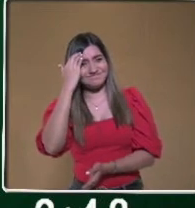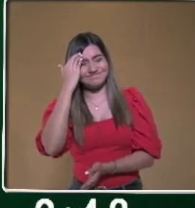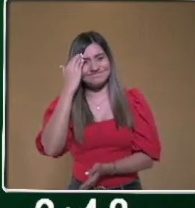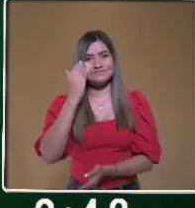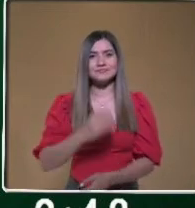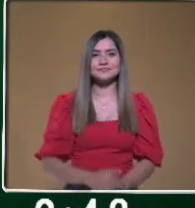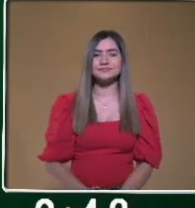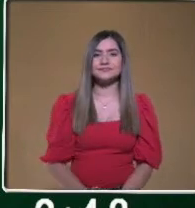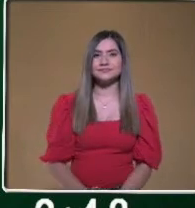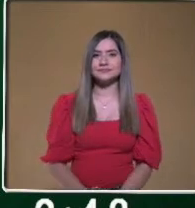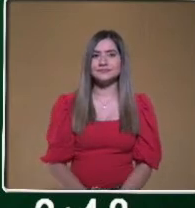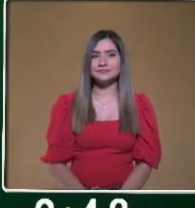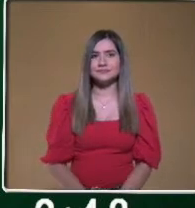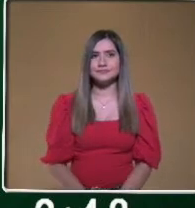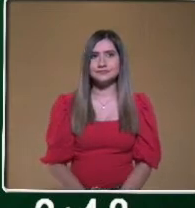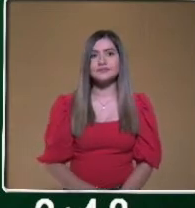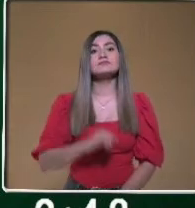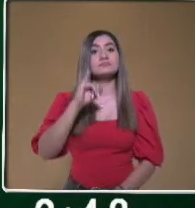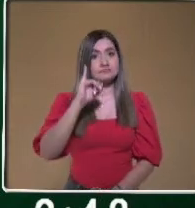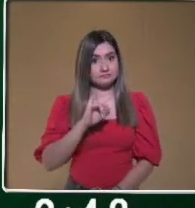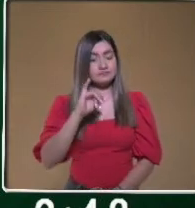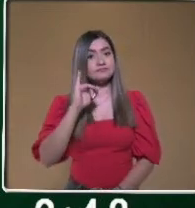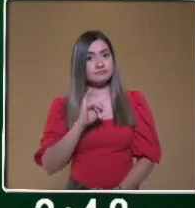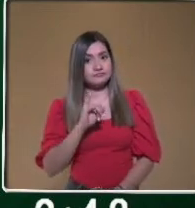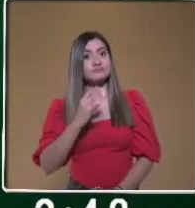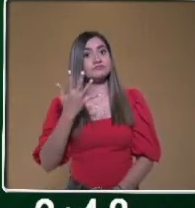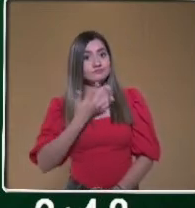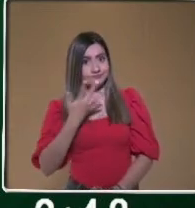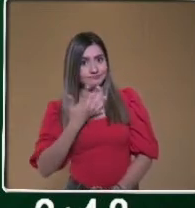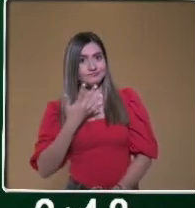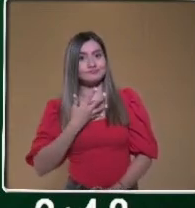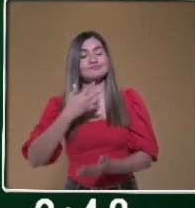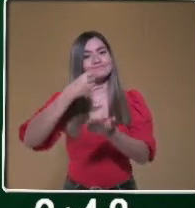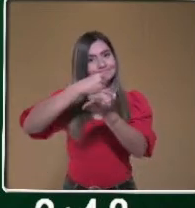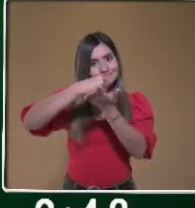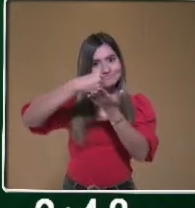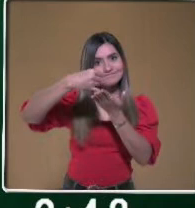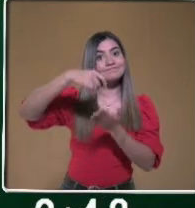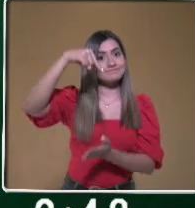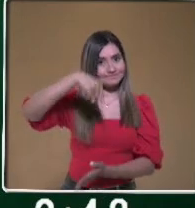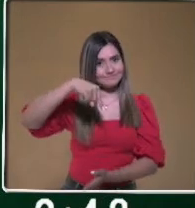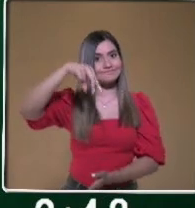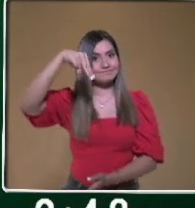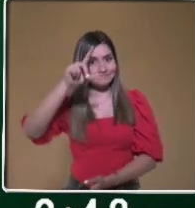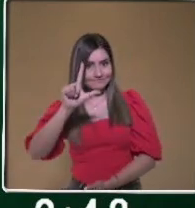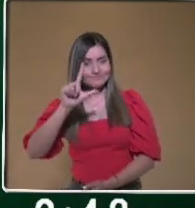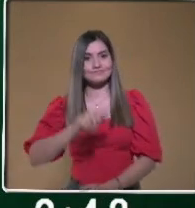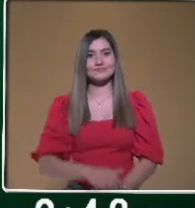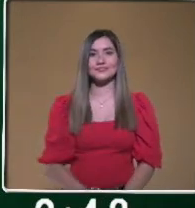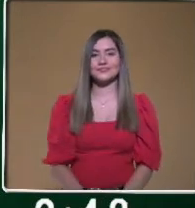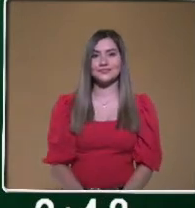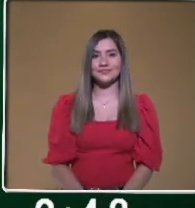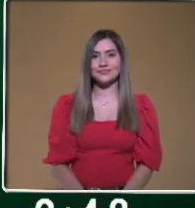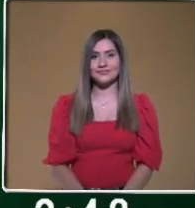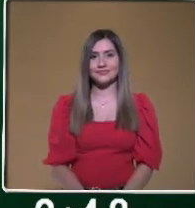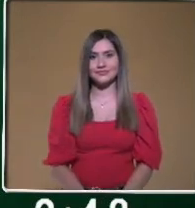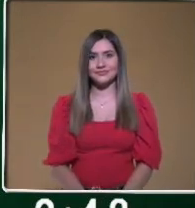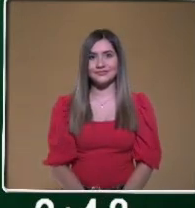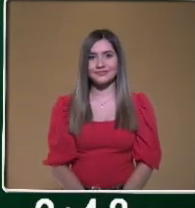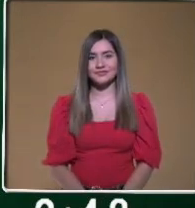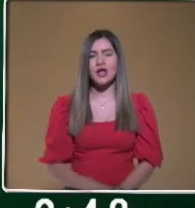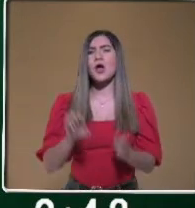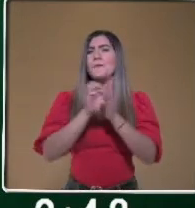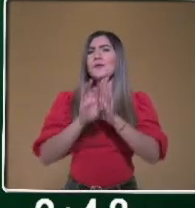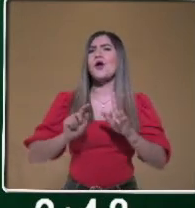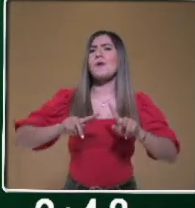Pero tenemos una zona que lo practica bastante, la zona agrícola, que sería donde venden naranjas, maestra.